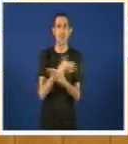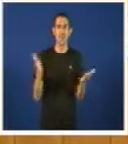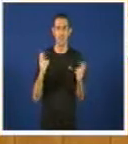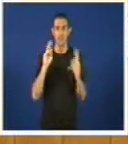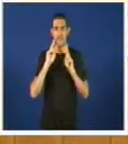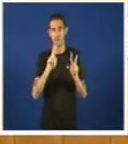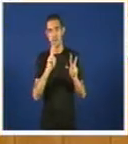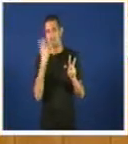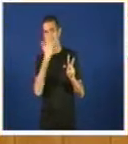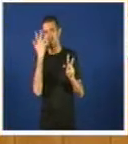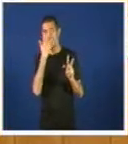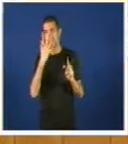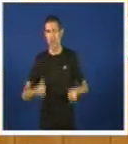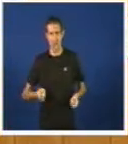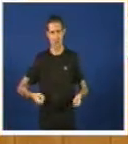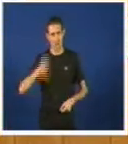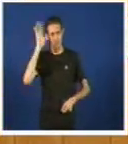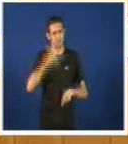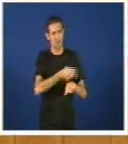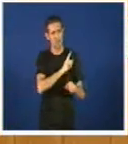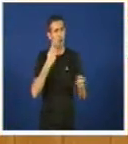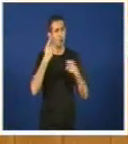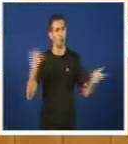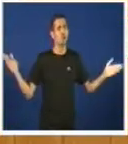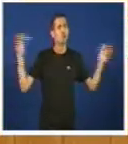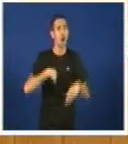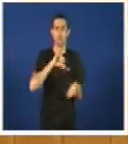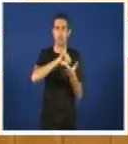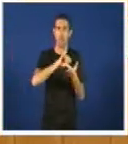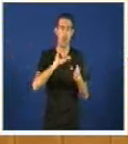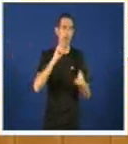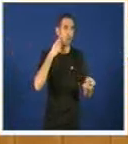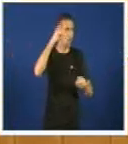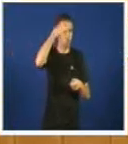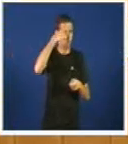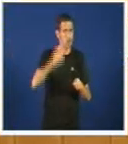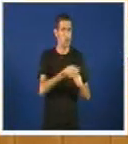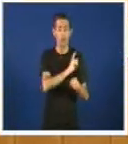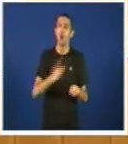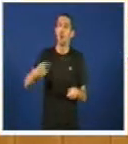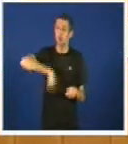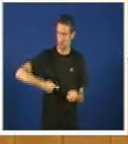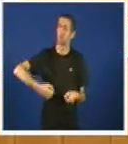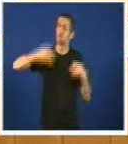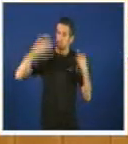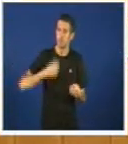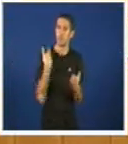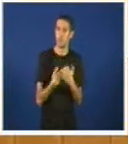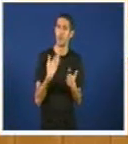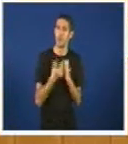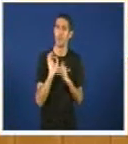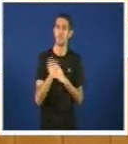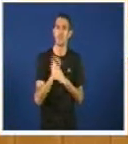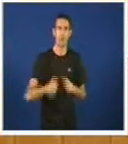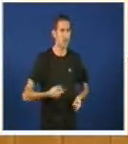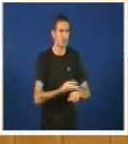despilfarro o que vostedes están facendo na cidade da cultura e nos tamén así o acreditamos non é de recibo que neste ano